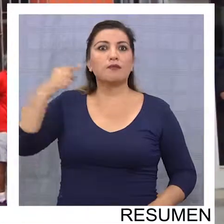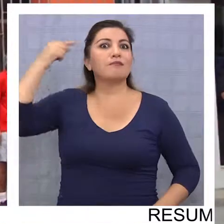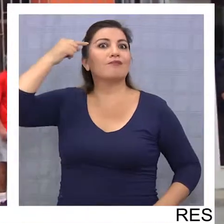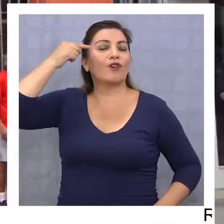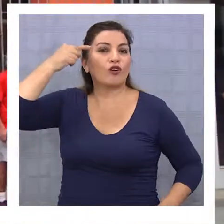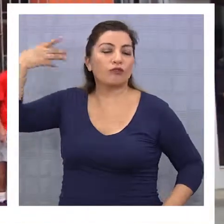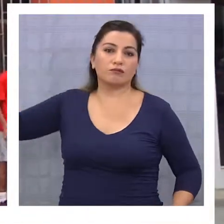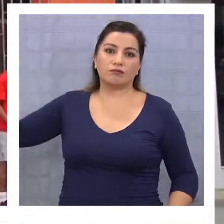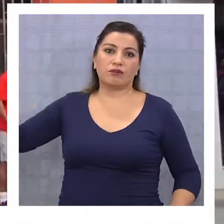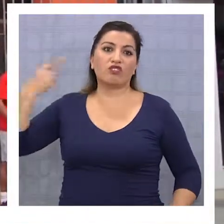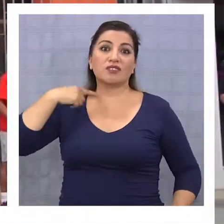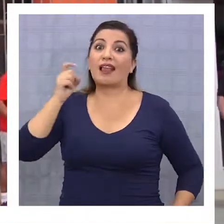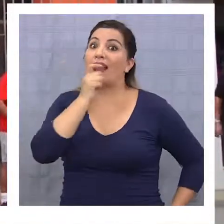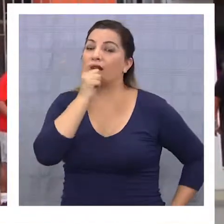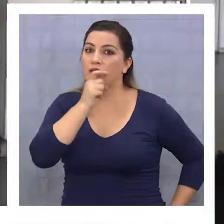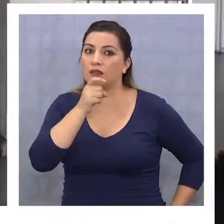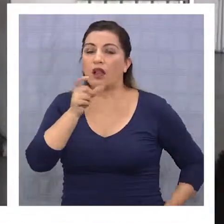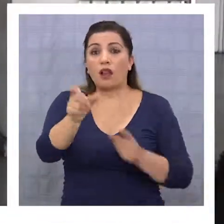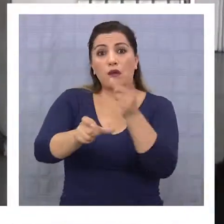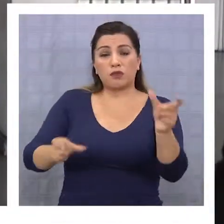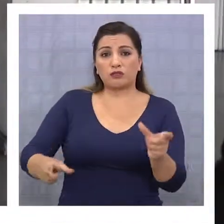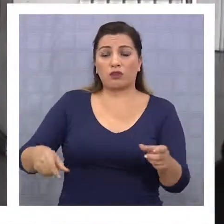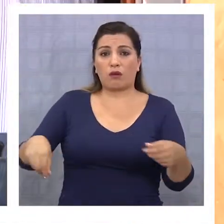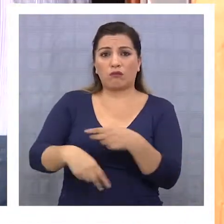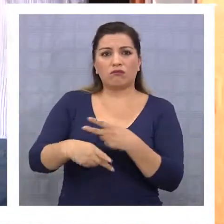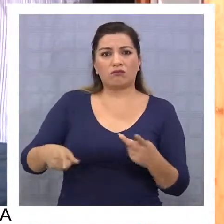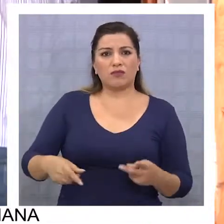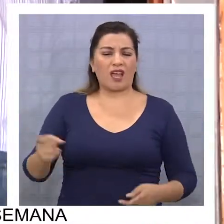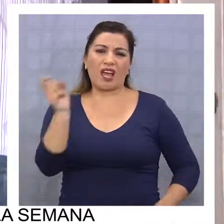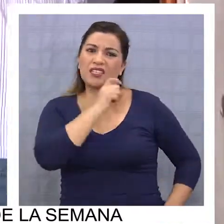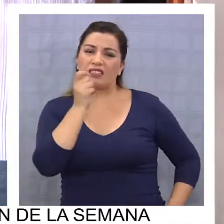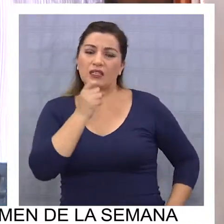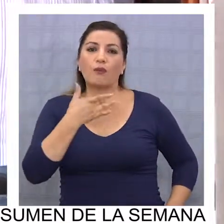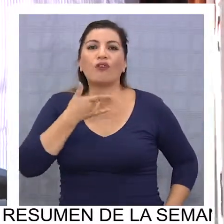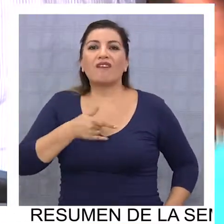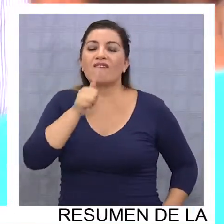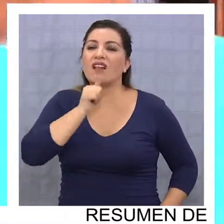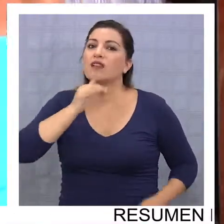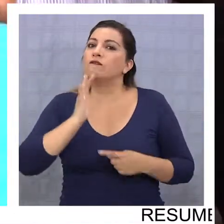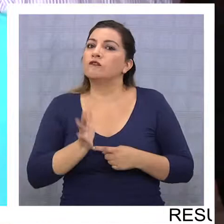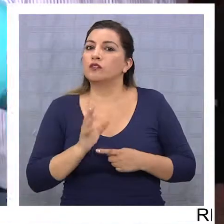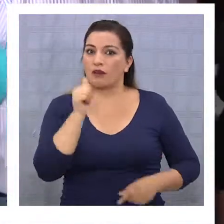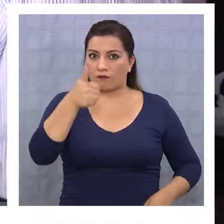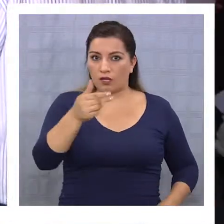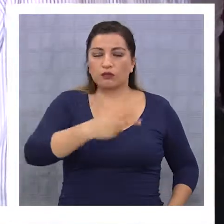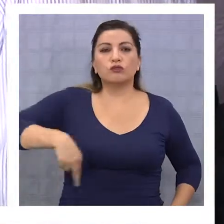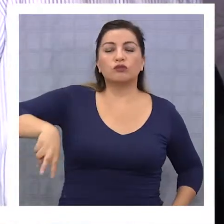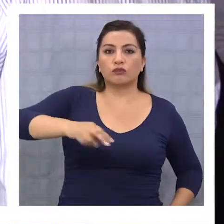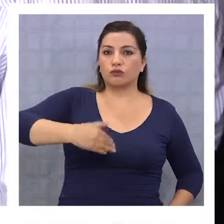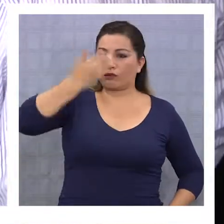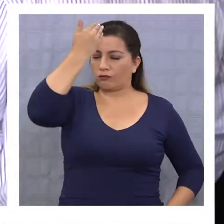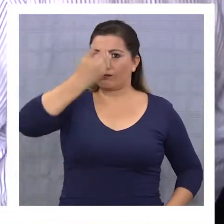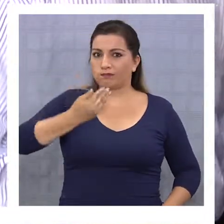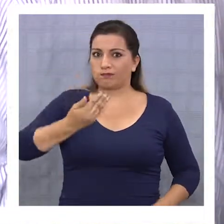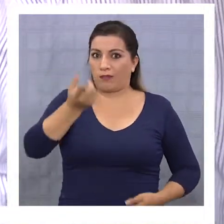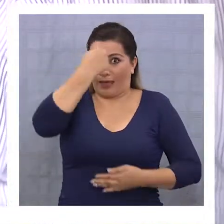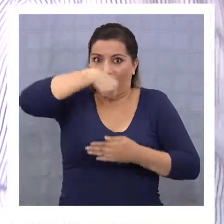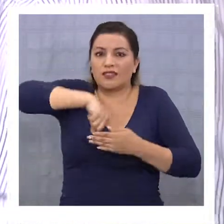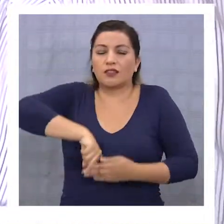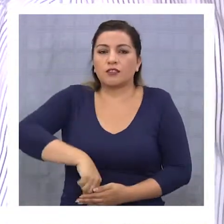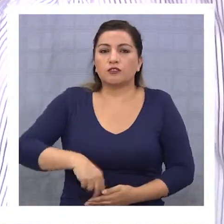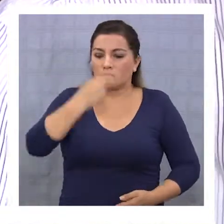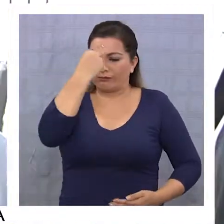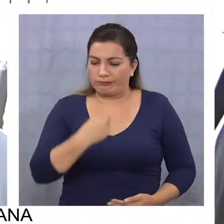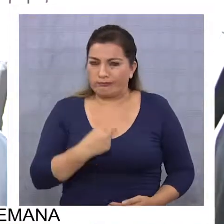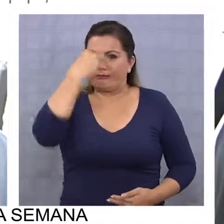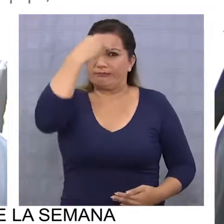consideración estas críticas. La gente hace crítica porque algo no está funcionando bien y creo que también hay que hacerse un mea culpa,